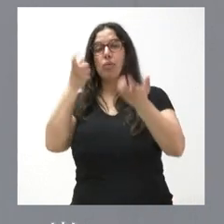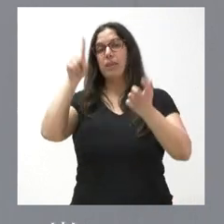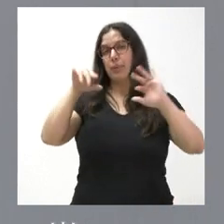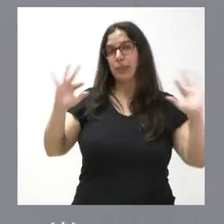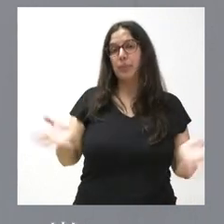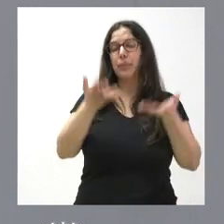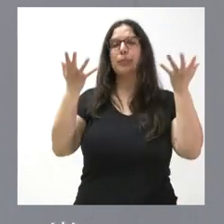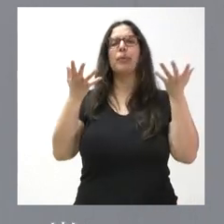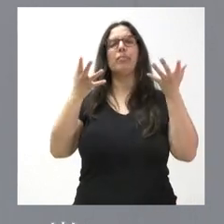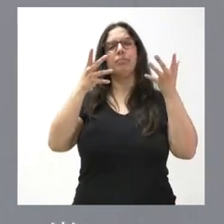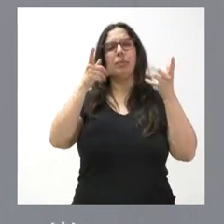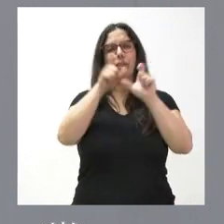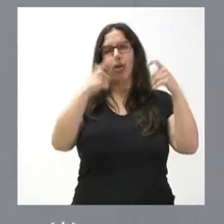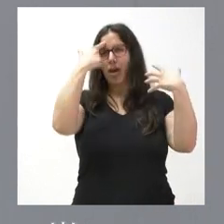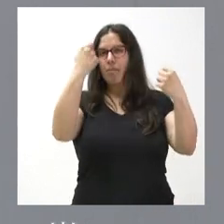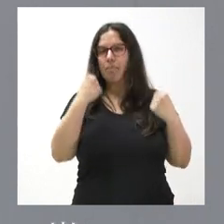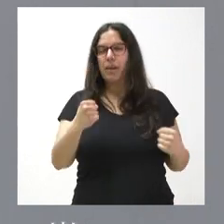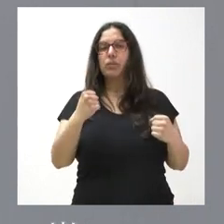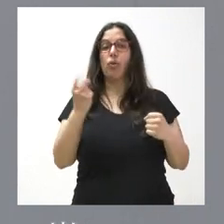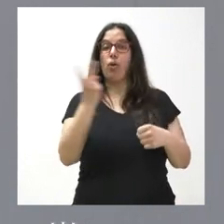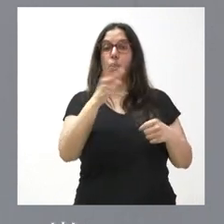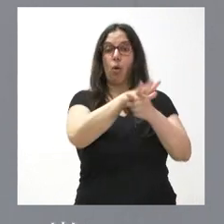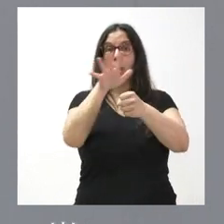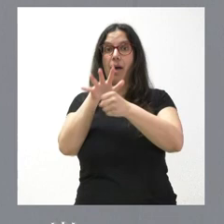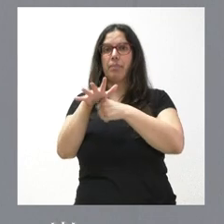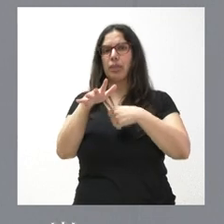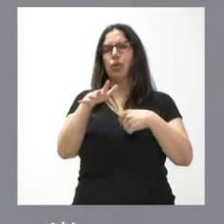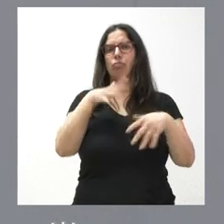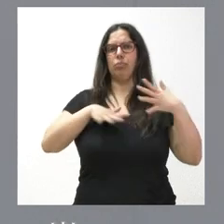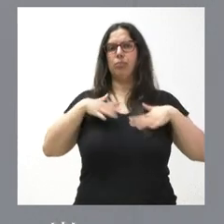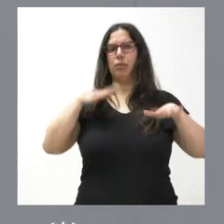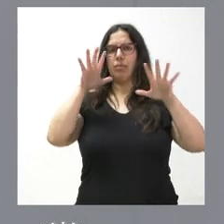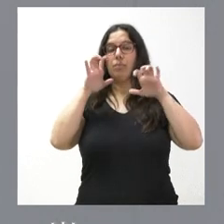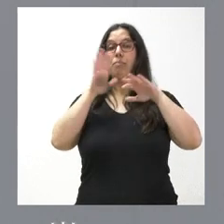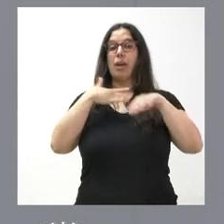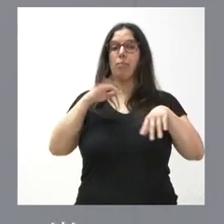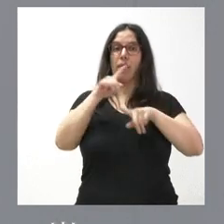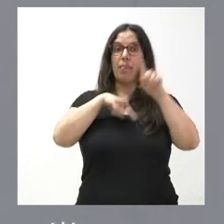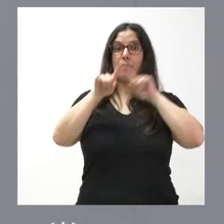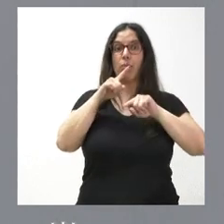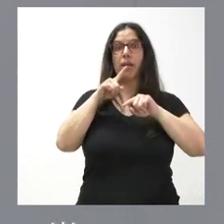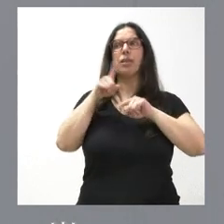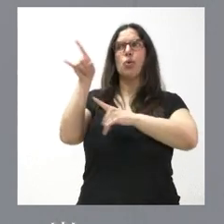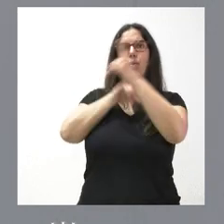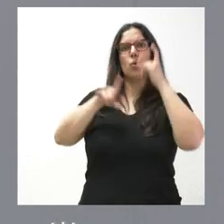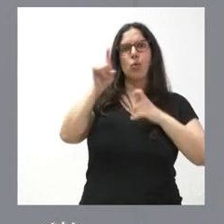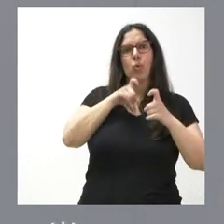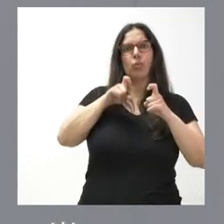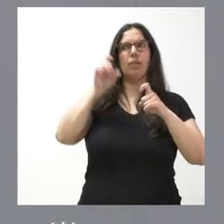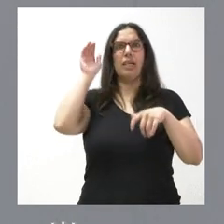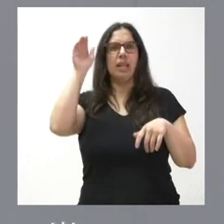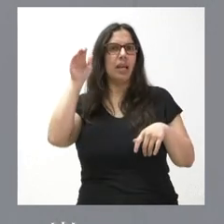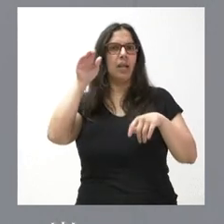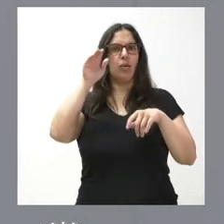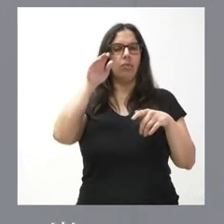el turismo patrimonial y enogastronómico para contribuir a un mejor posicionamiento en los mercados, al igual que en su